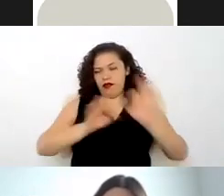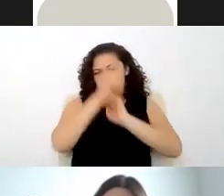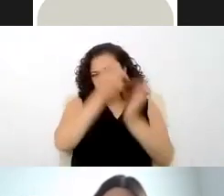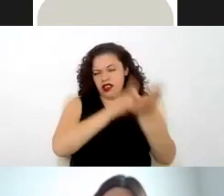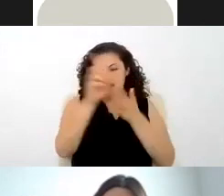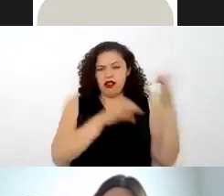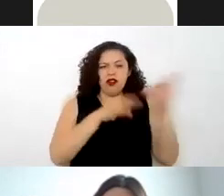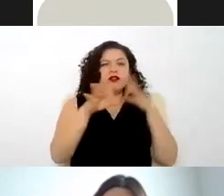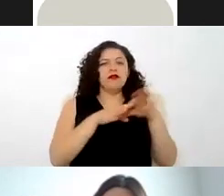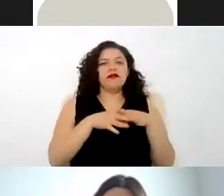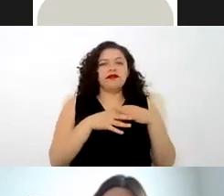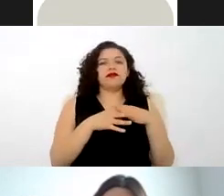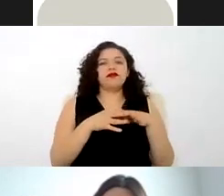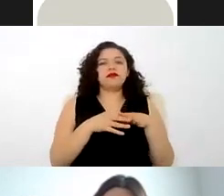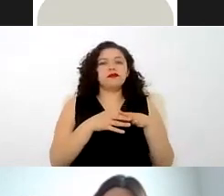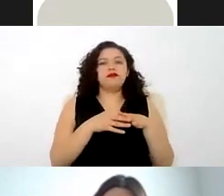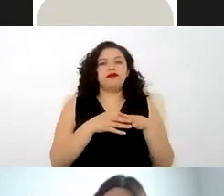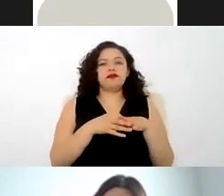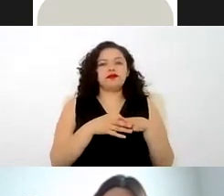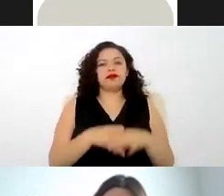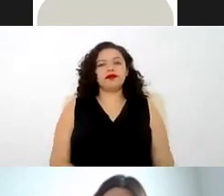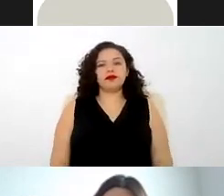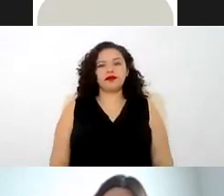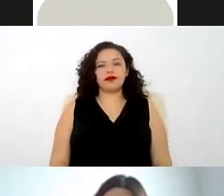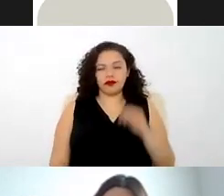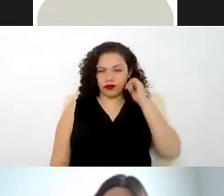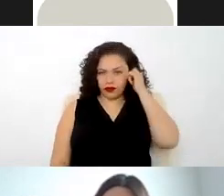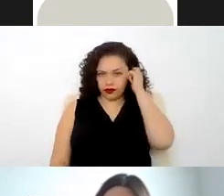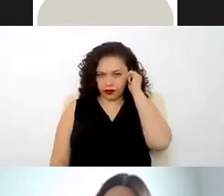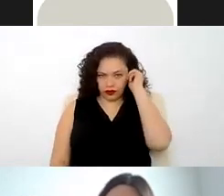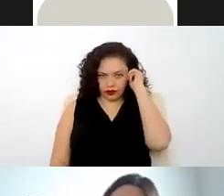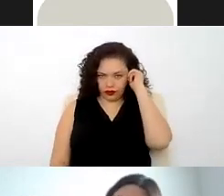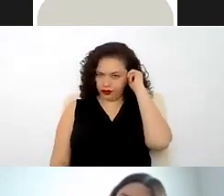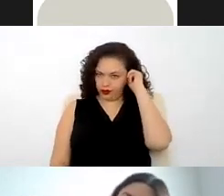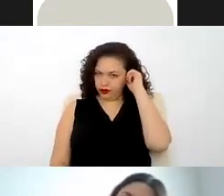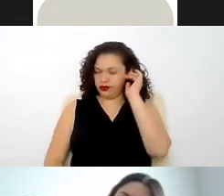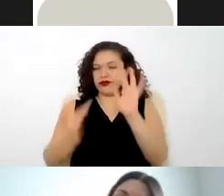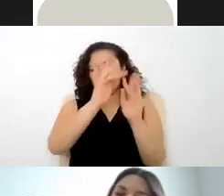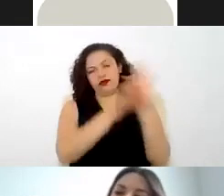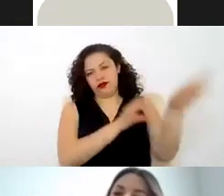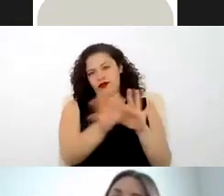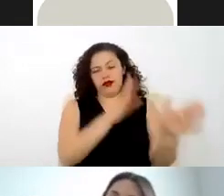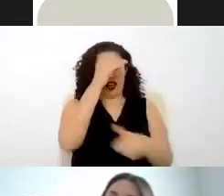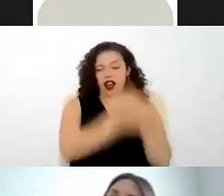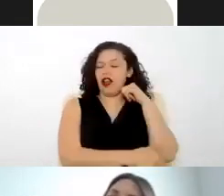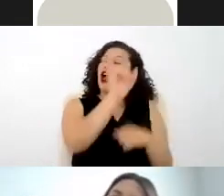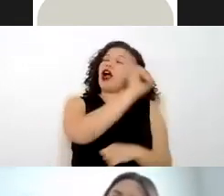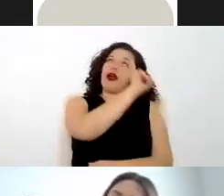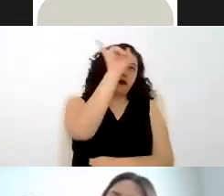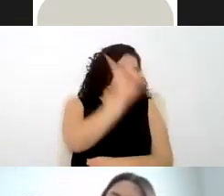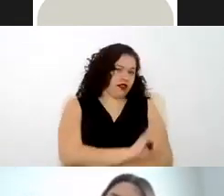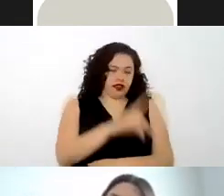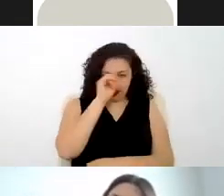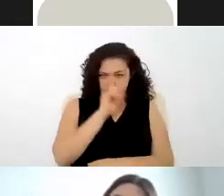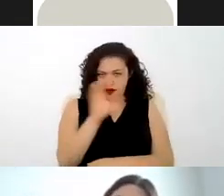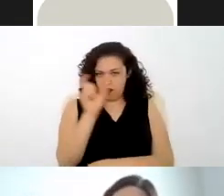es que la mayoría de los bueno más bien se presupone que la relación de trabajo es indeterminada y que justamente tiene que en la medida